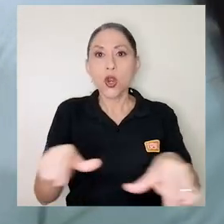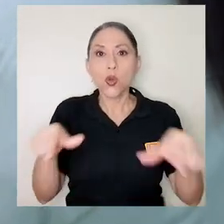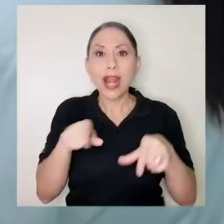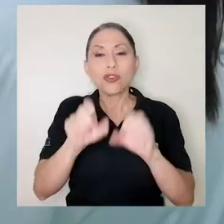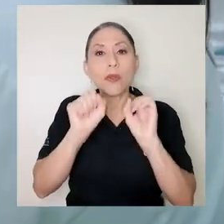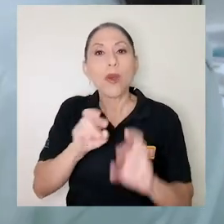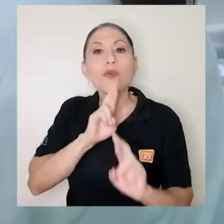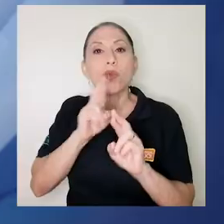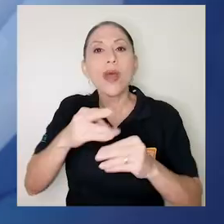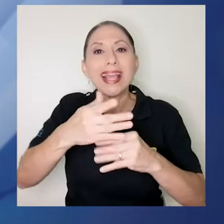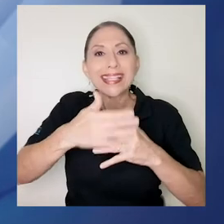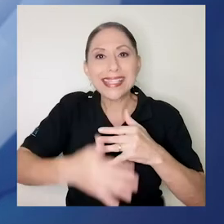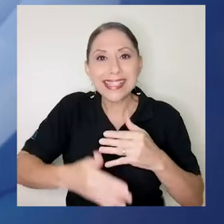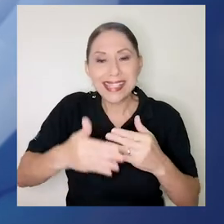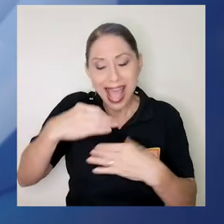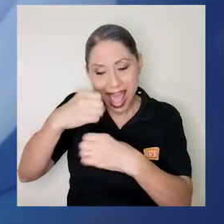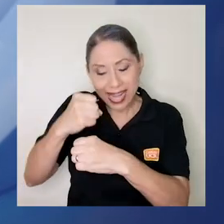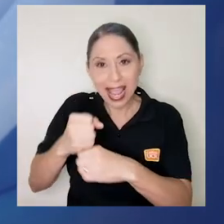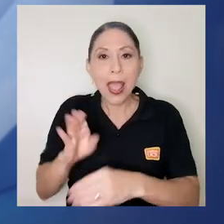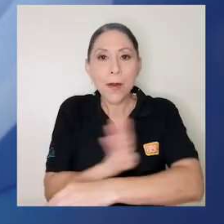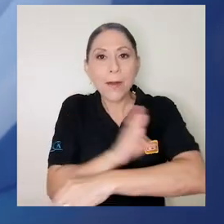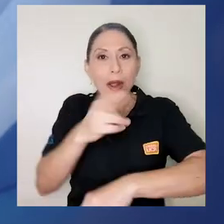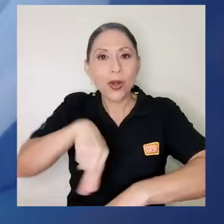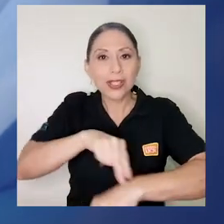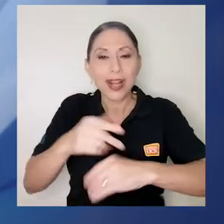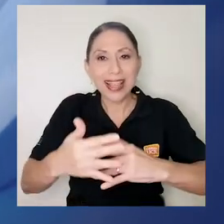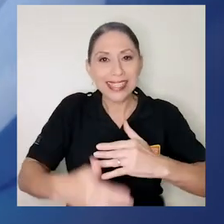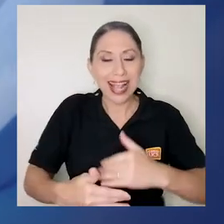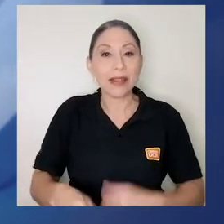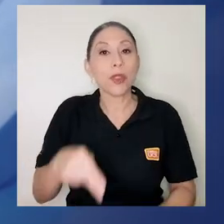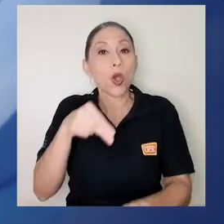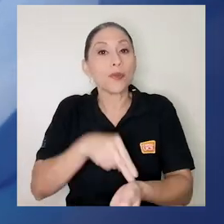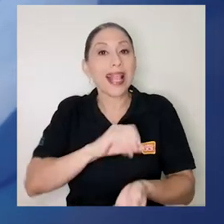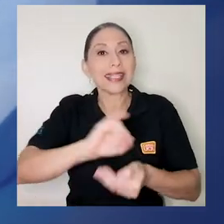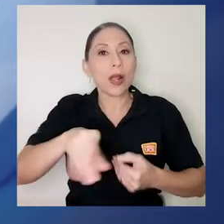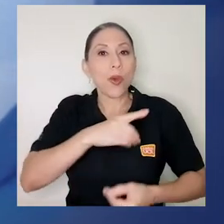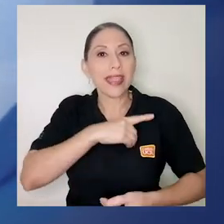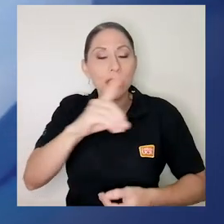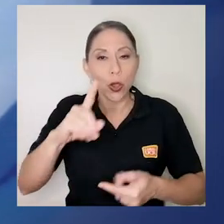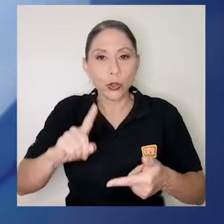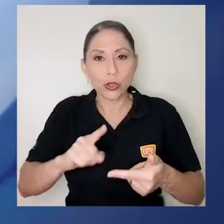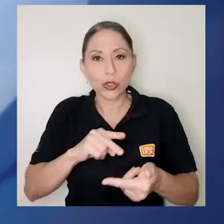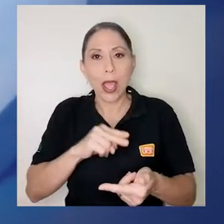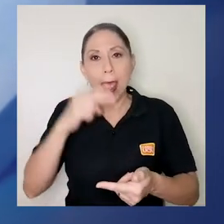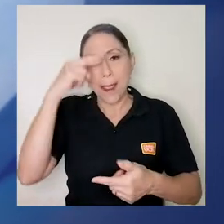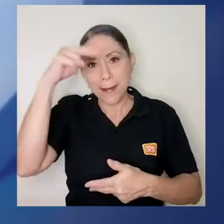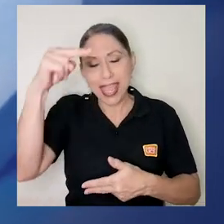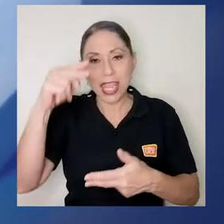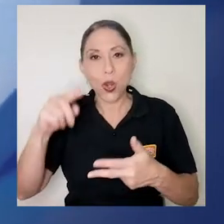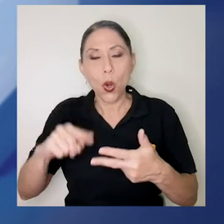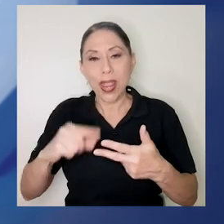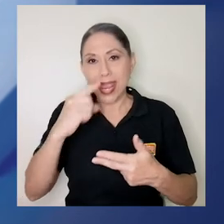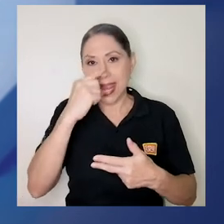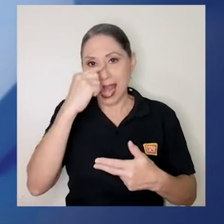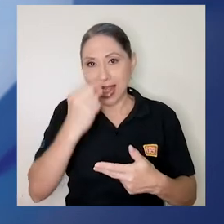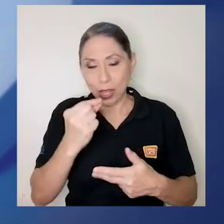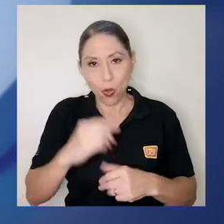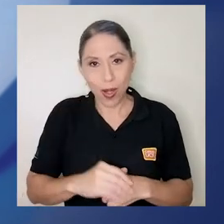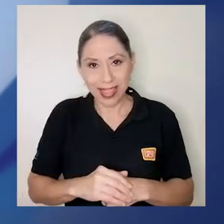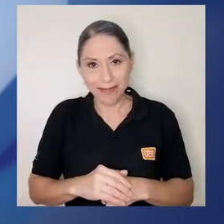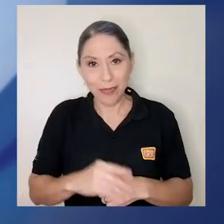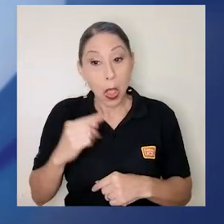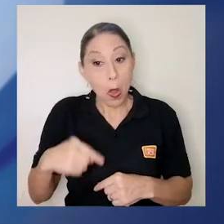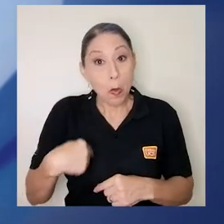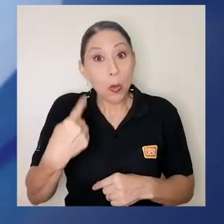los que usted puede donar son el Banco Nacional de Sangre, los hospitales San Juan de Dios, México, Calderón Guardia.